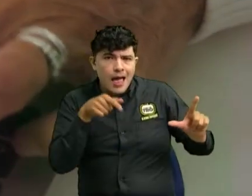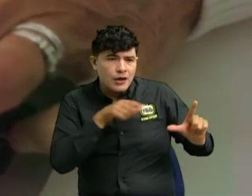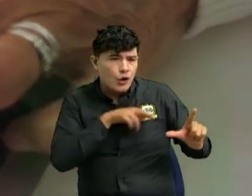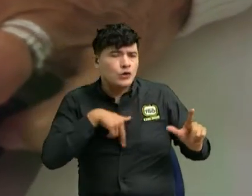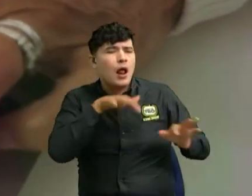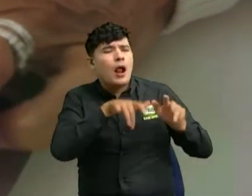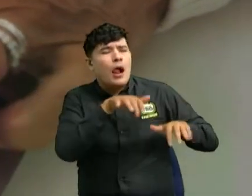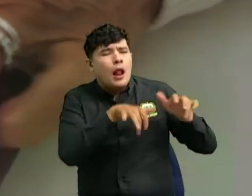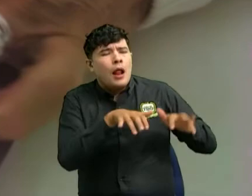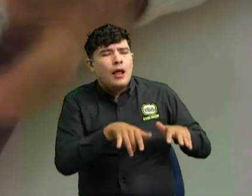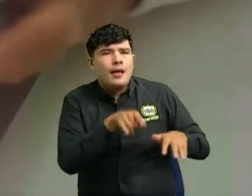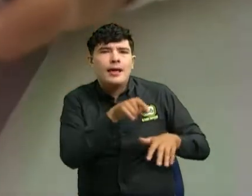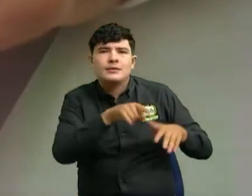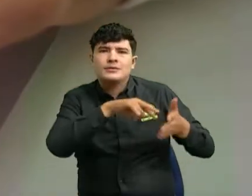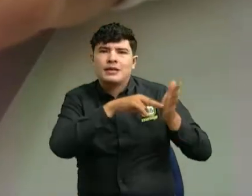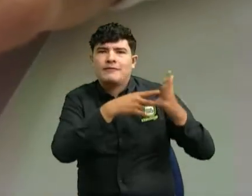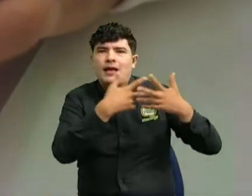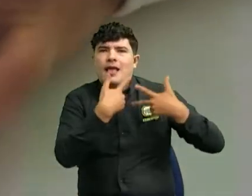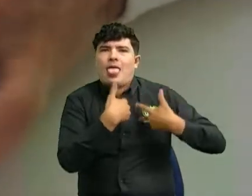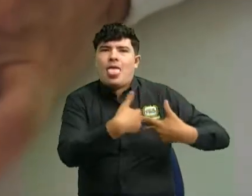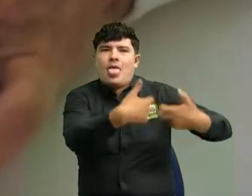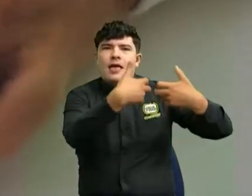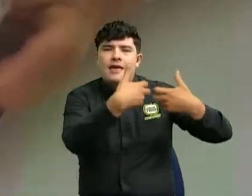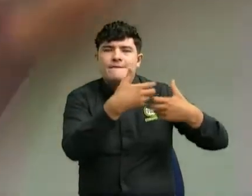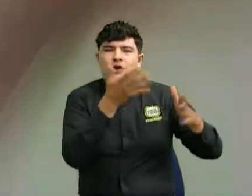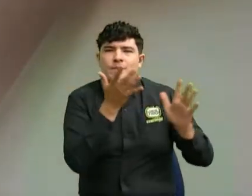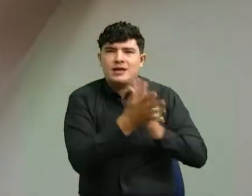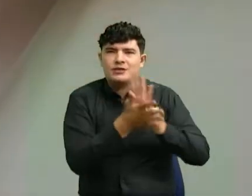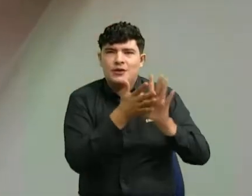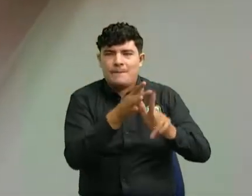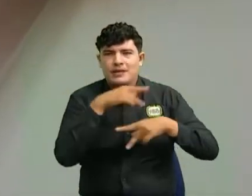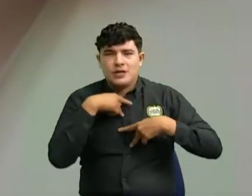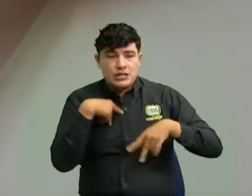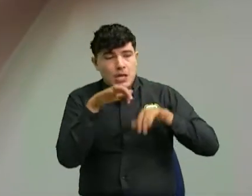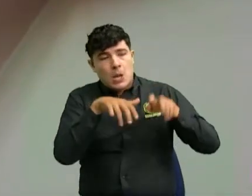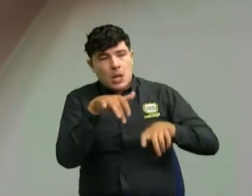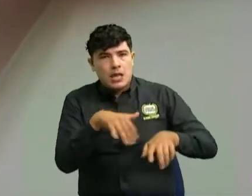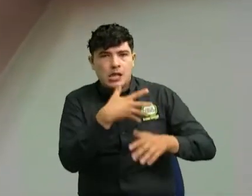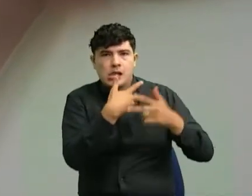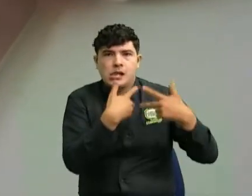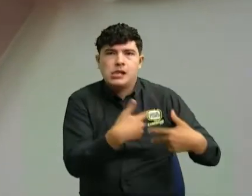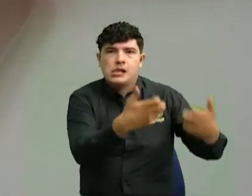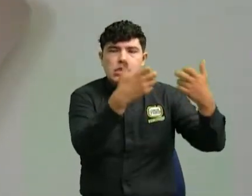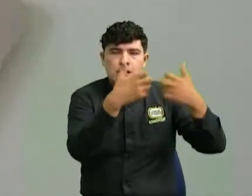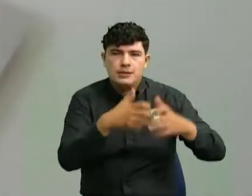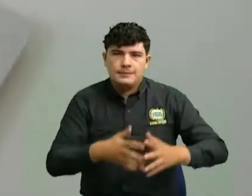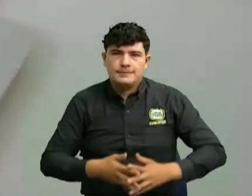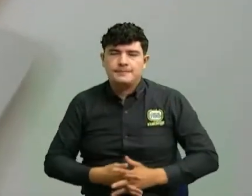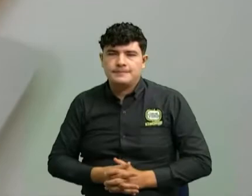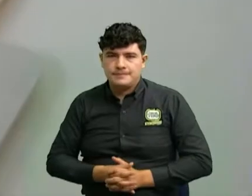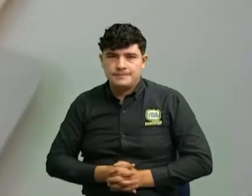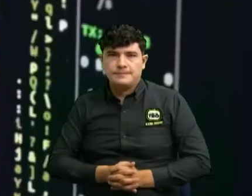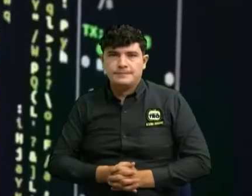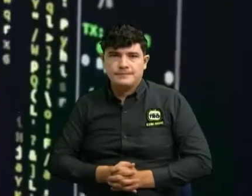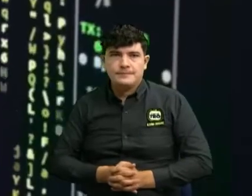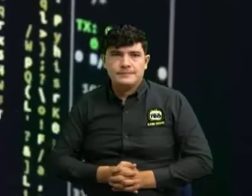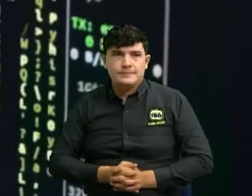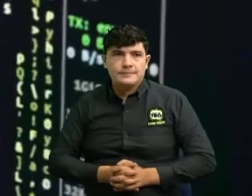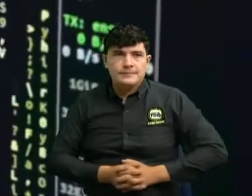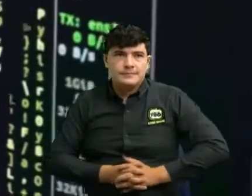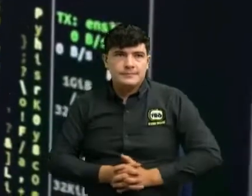que podamos tener digamos si es de una empresa o personal